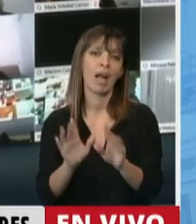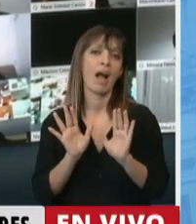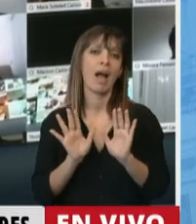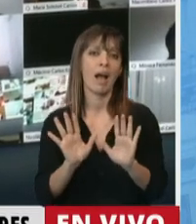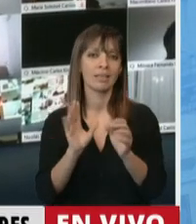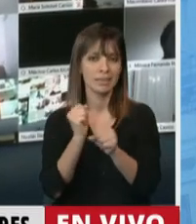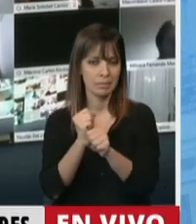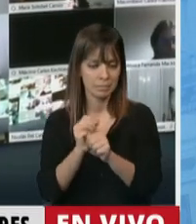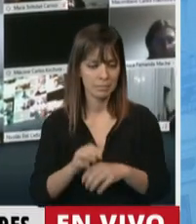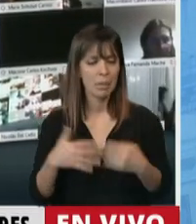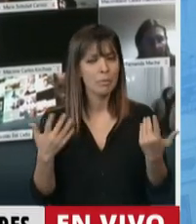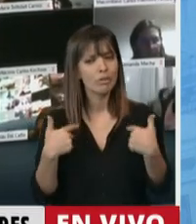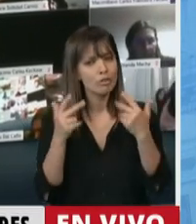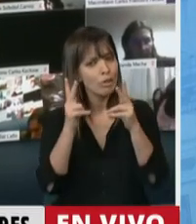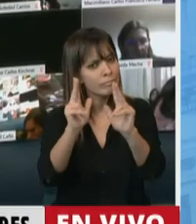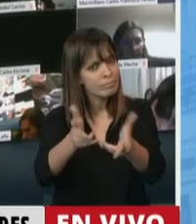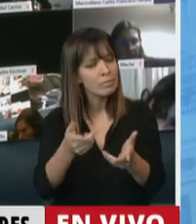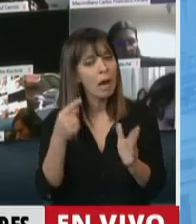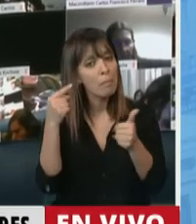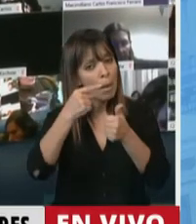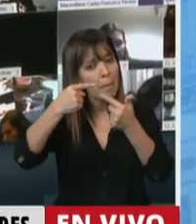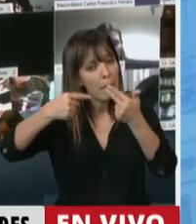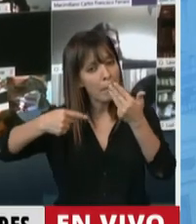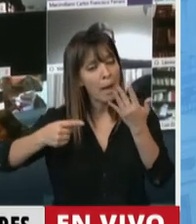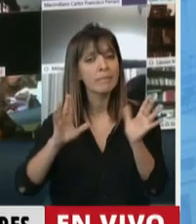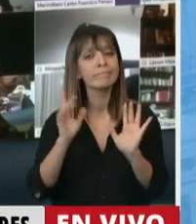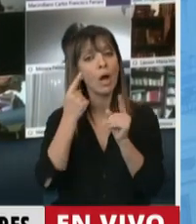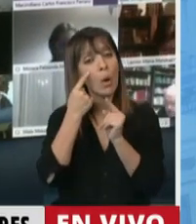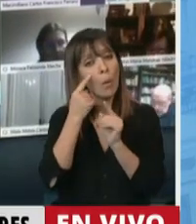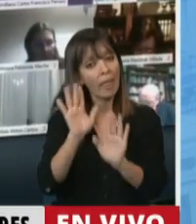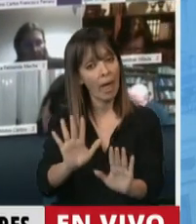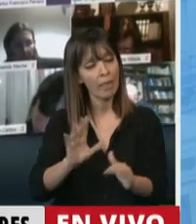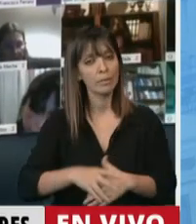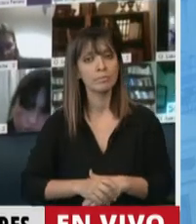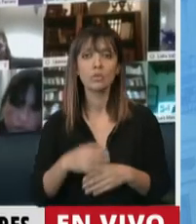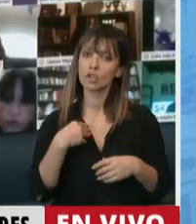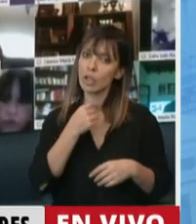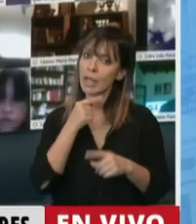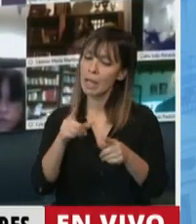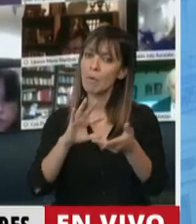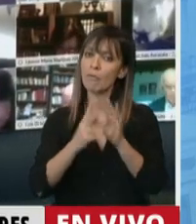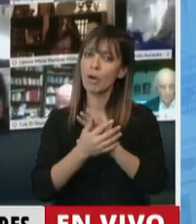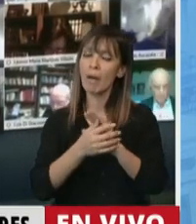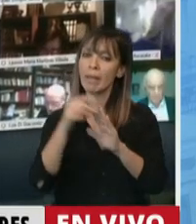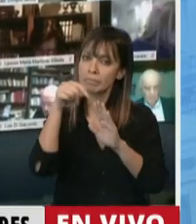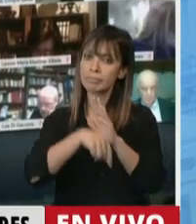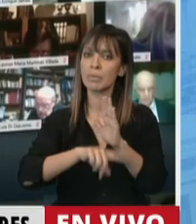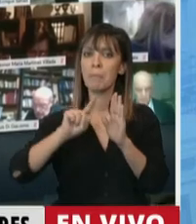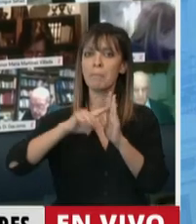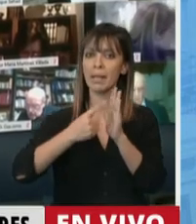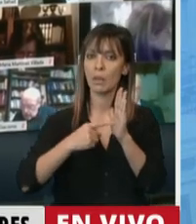advertimos sobre estos puntos, vamos a insistir su tratamiento en particular, pero nos